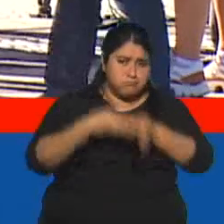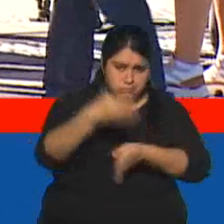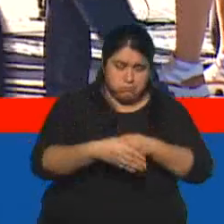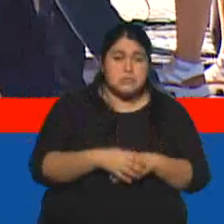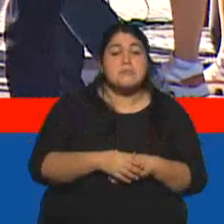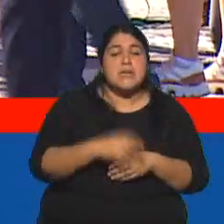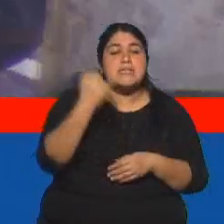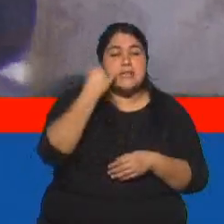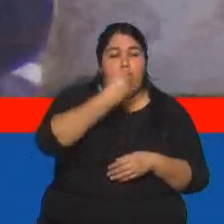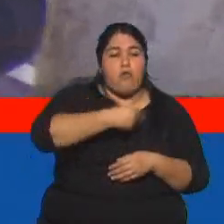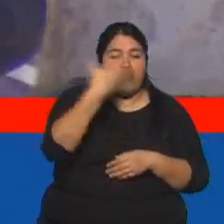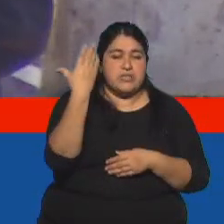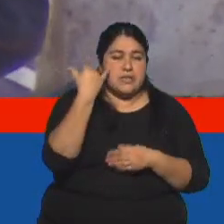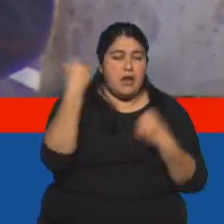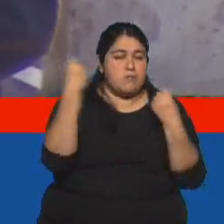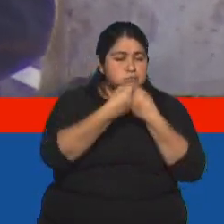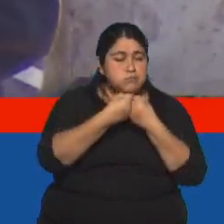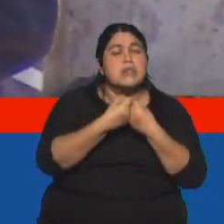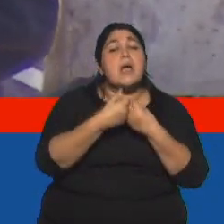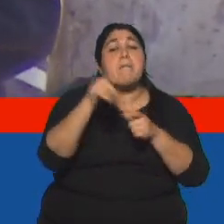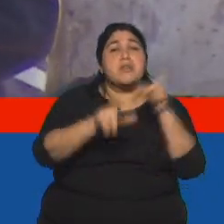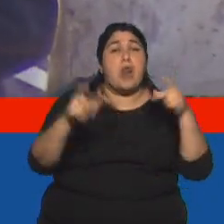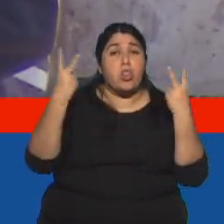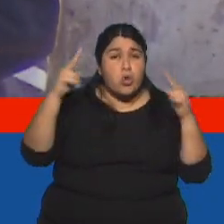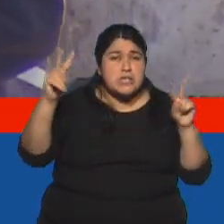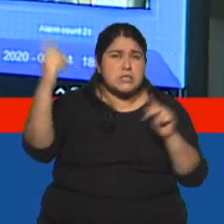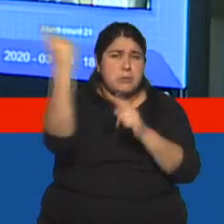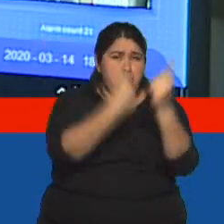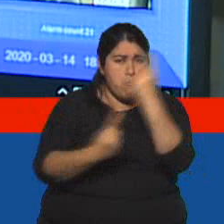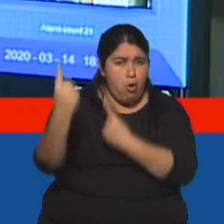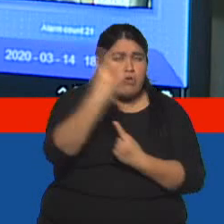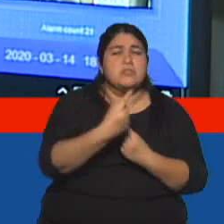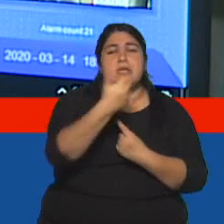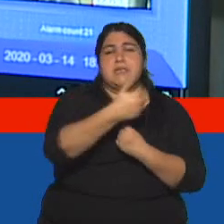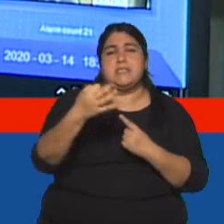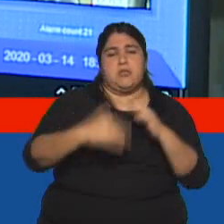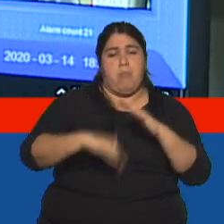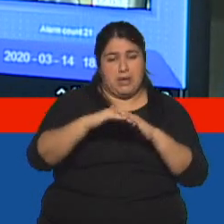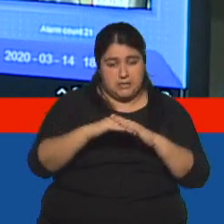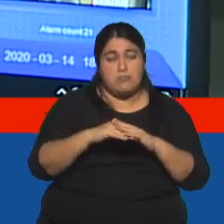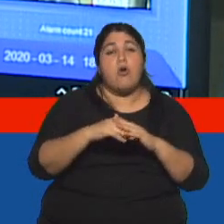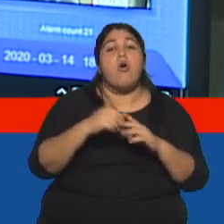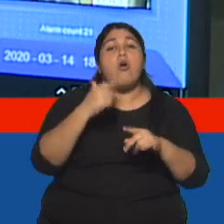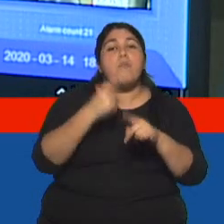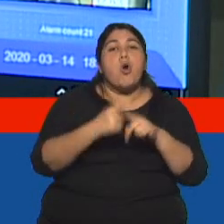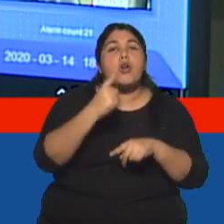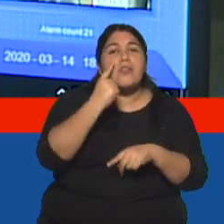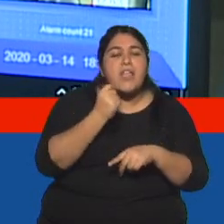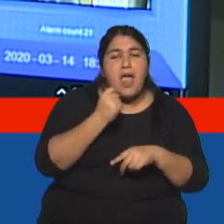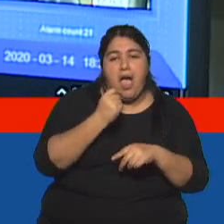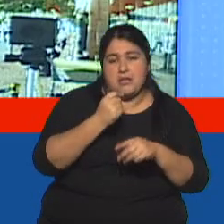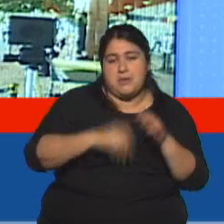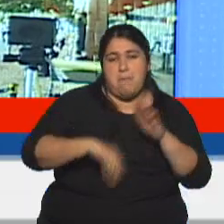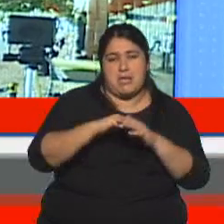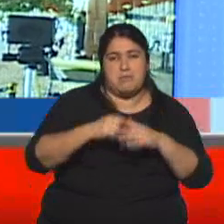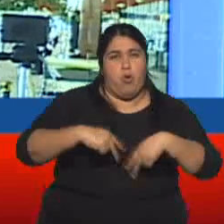oficializó la prórroga del cierre de fronteras al turismo hasta el 9 de julio y el cupo de 600 pasajeros diarios para el ingreso al país en el marco de la